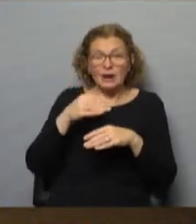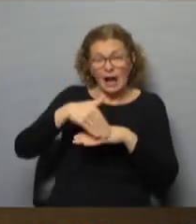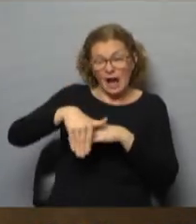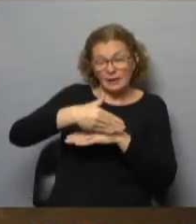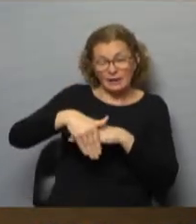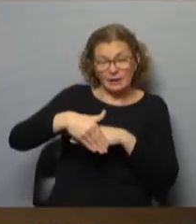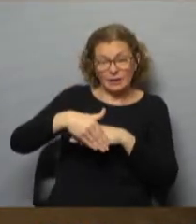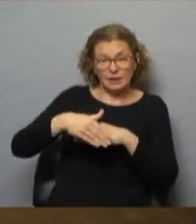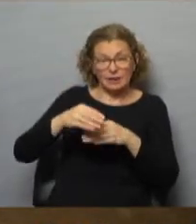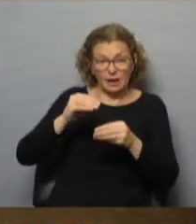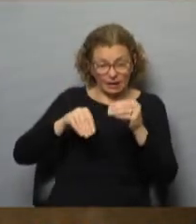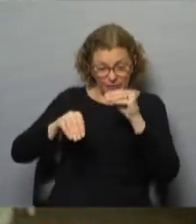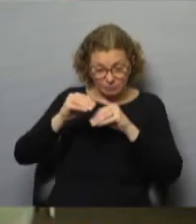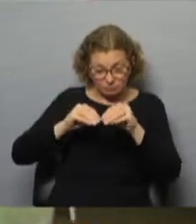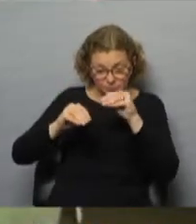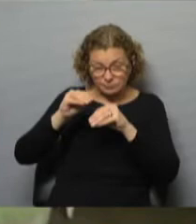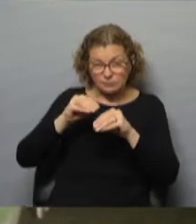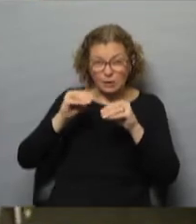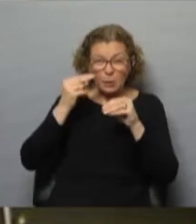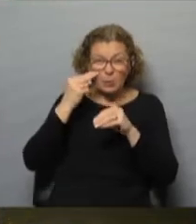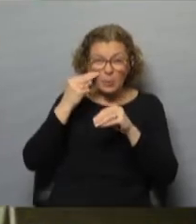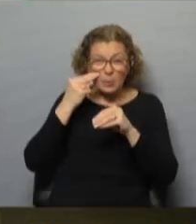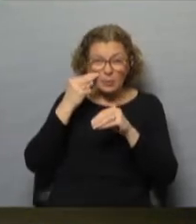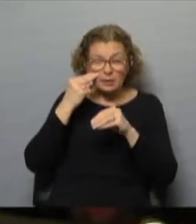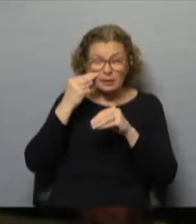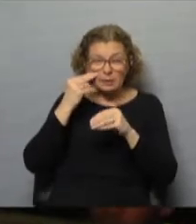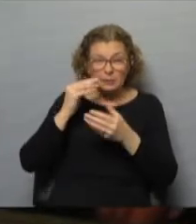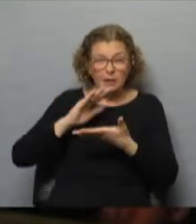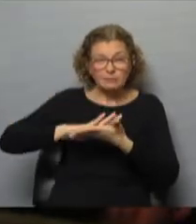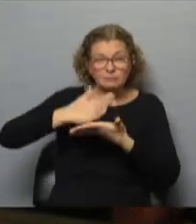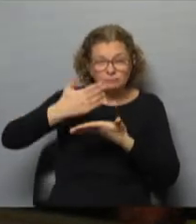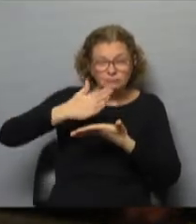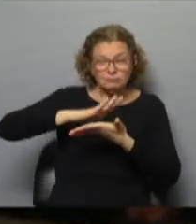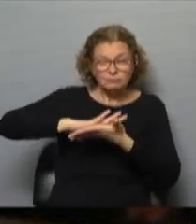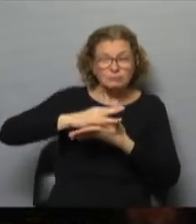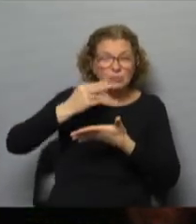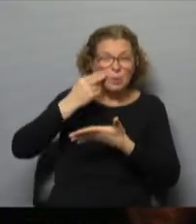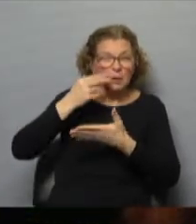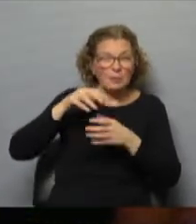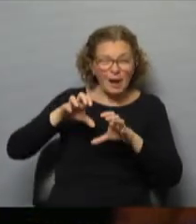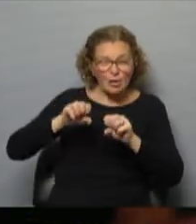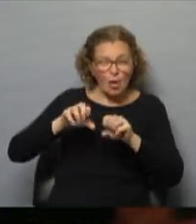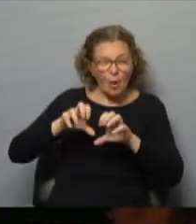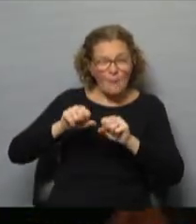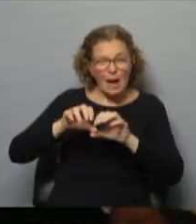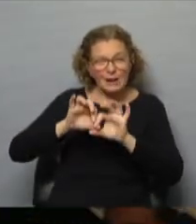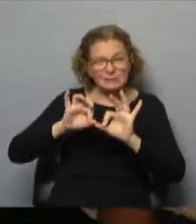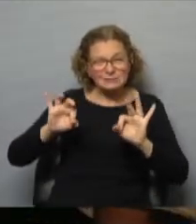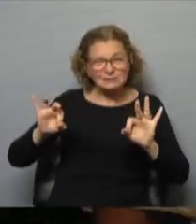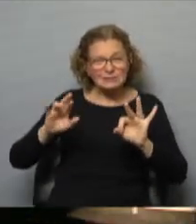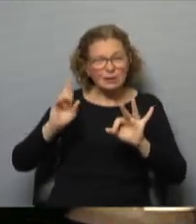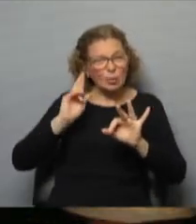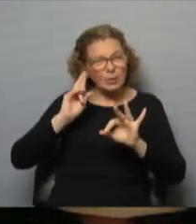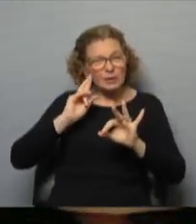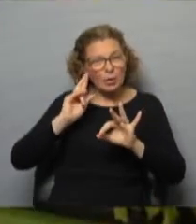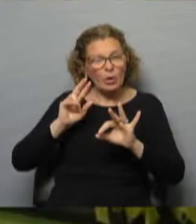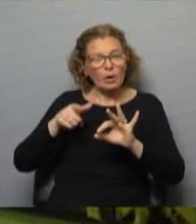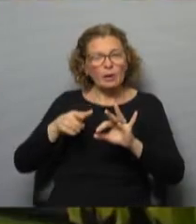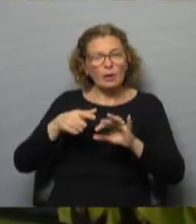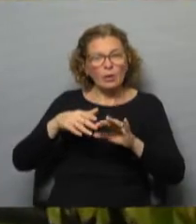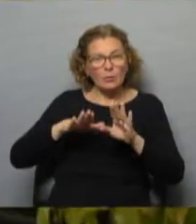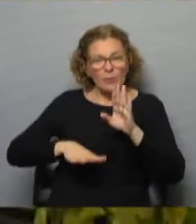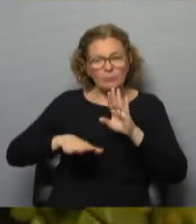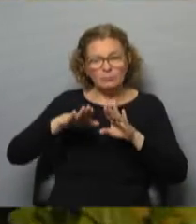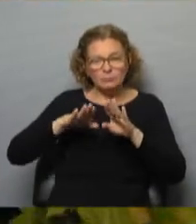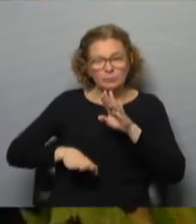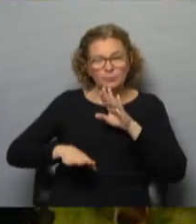Por ejemplo, cuando un contenedor tiene un problema de algún amortiguador o la goma que detiene, digamos, el ruido o la pedalera,